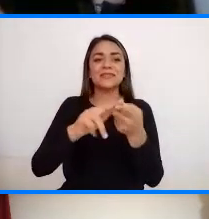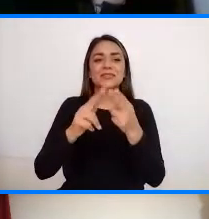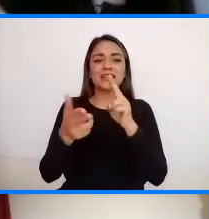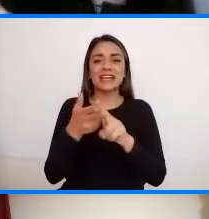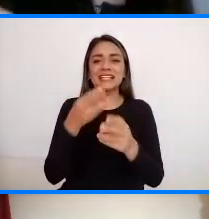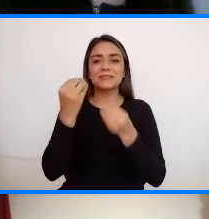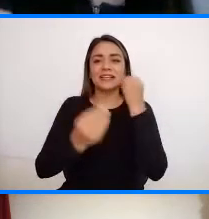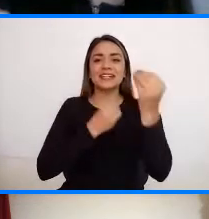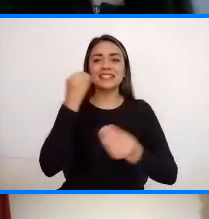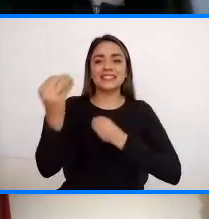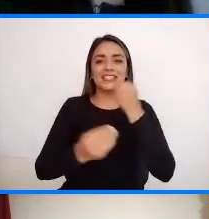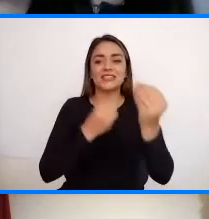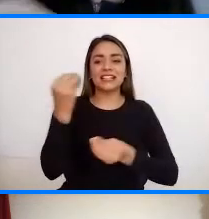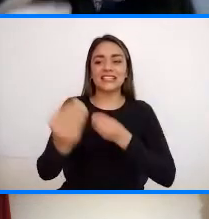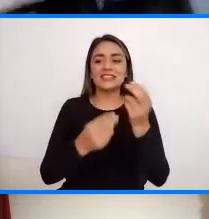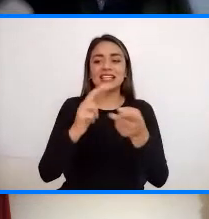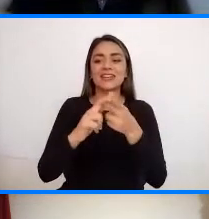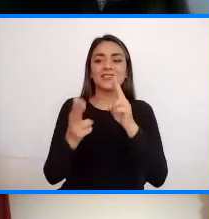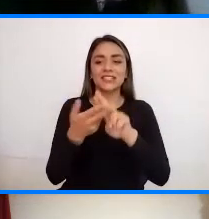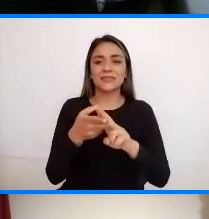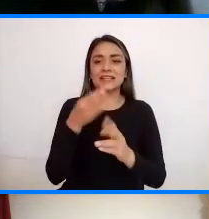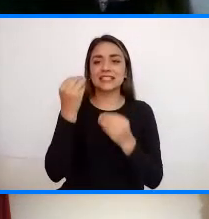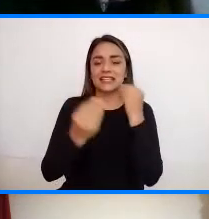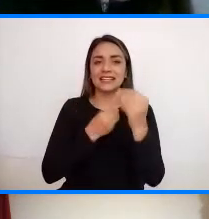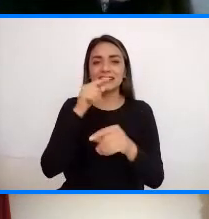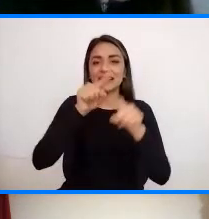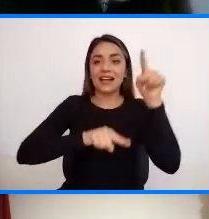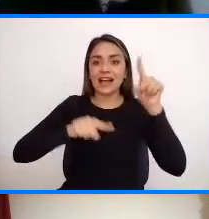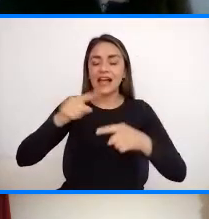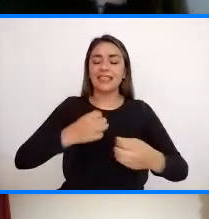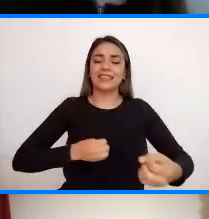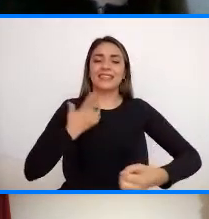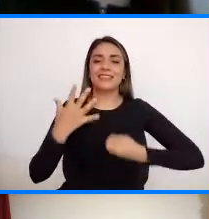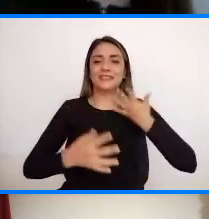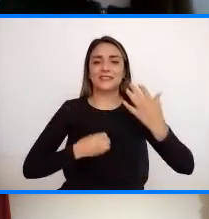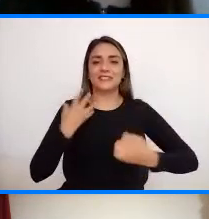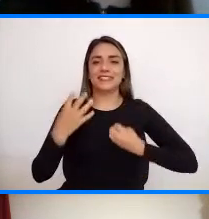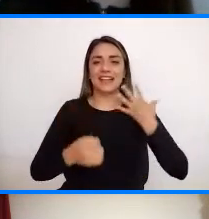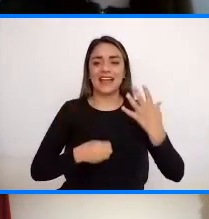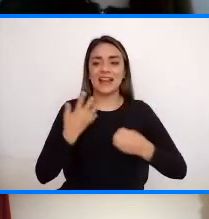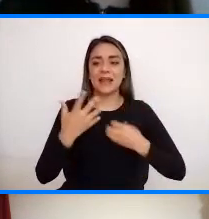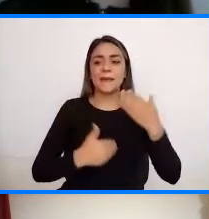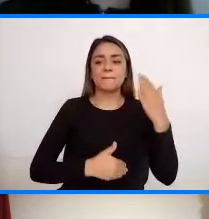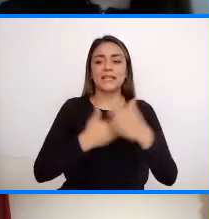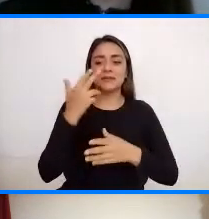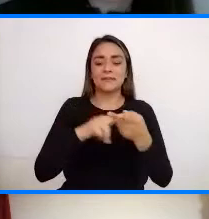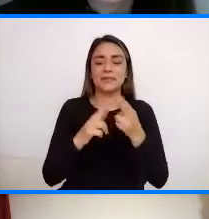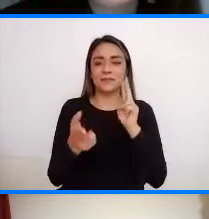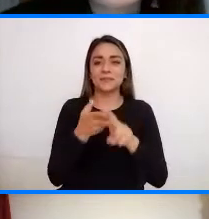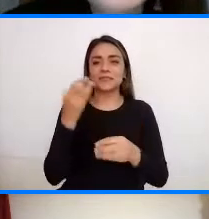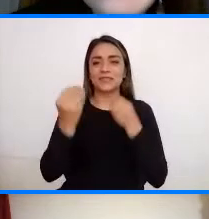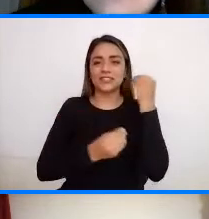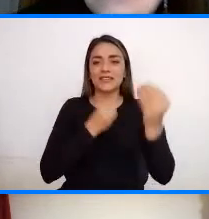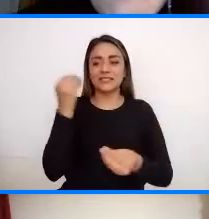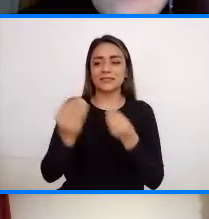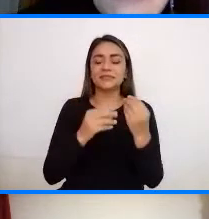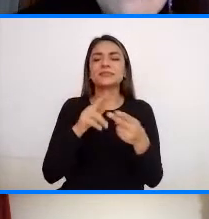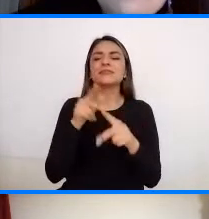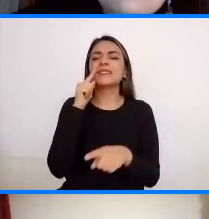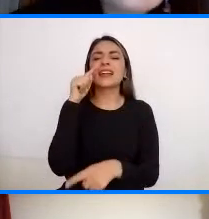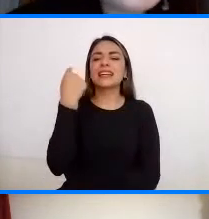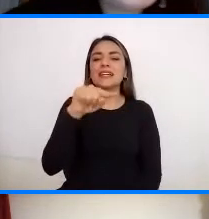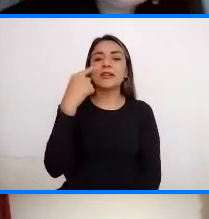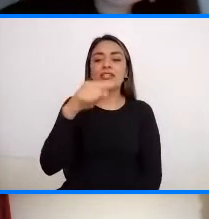Y está una forma De moverse Y empezaron A disfrutar Y empezaron A hacer turismo ¿Qué vemos allí? La